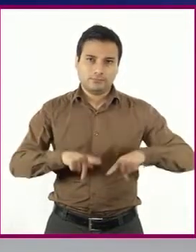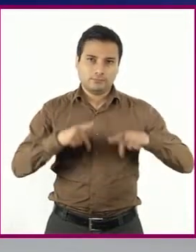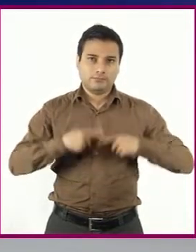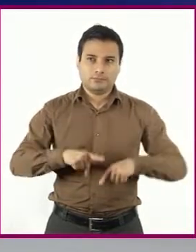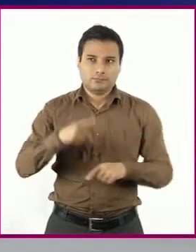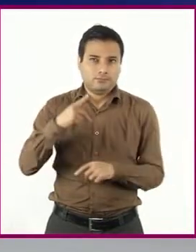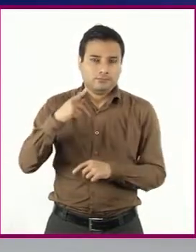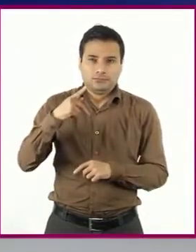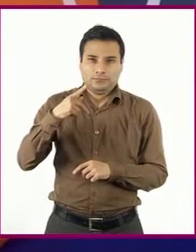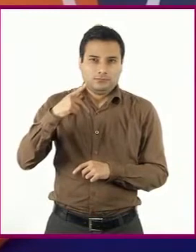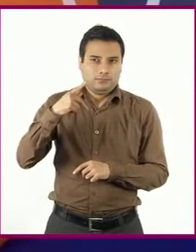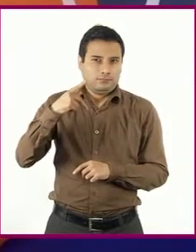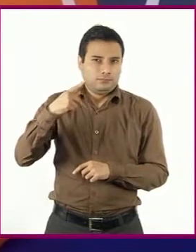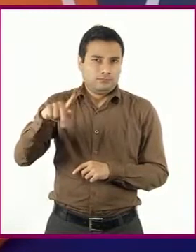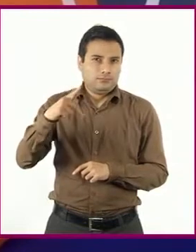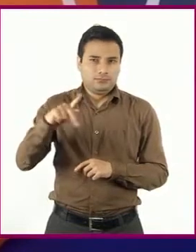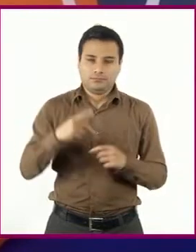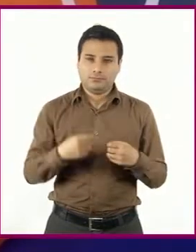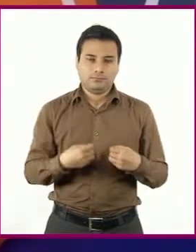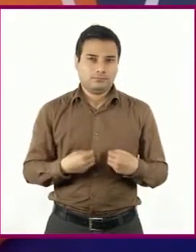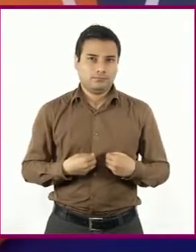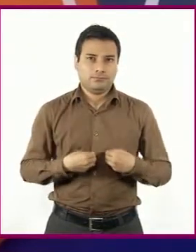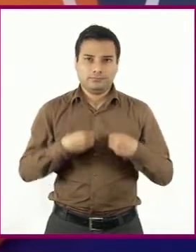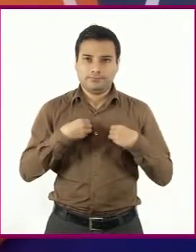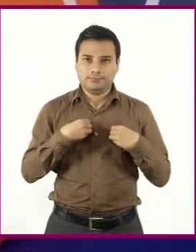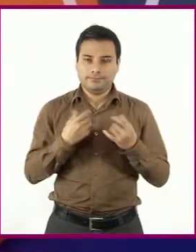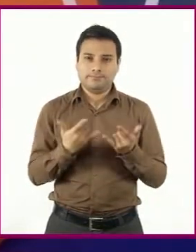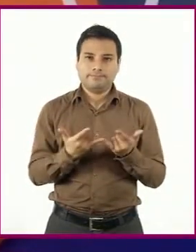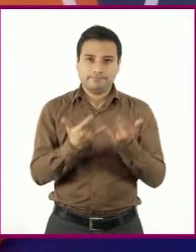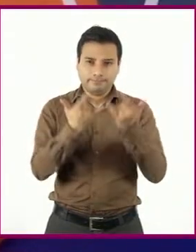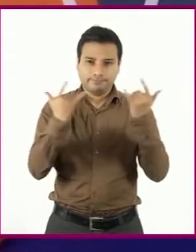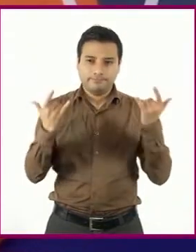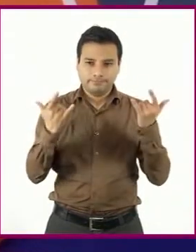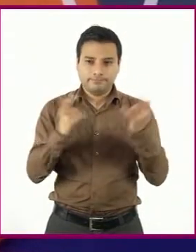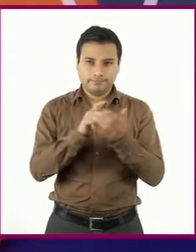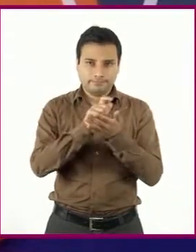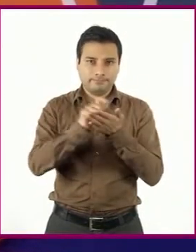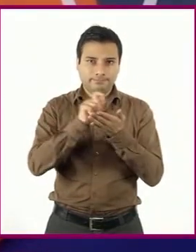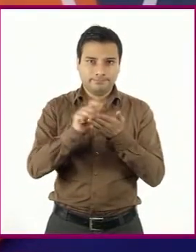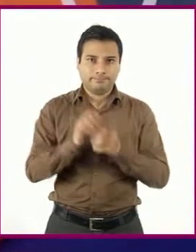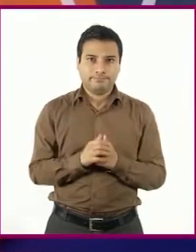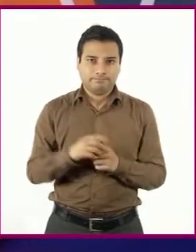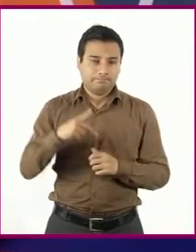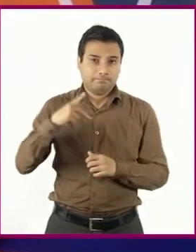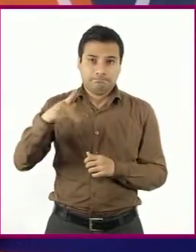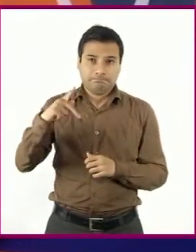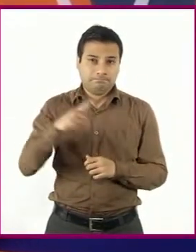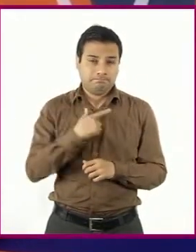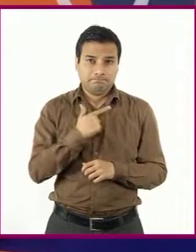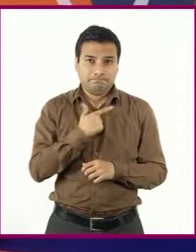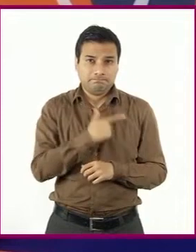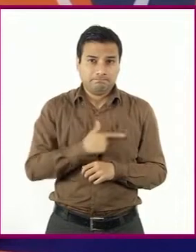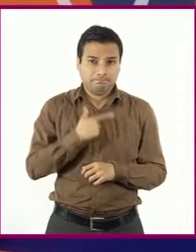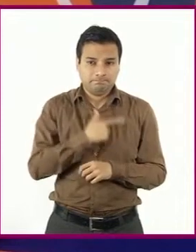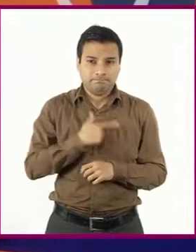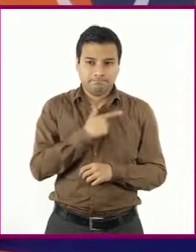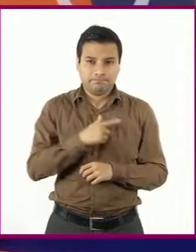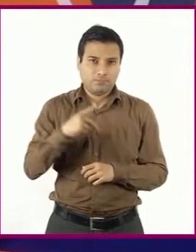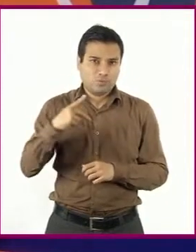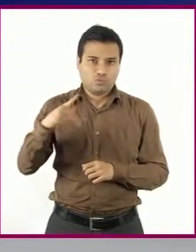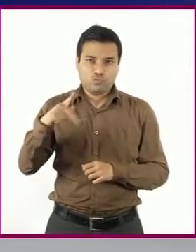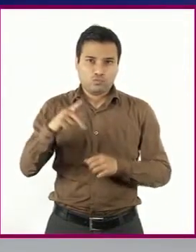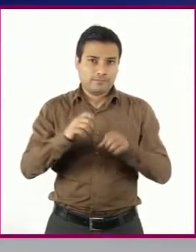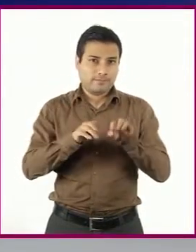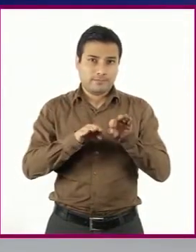información a nuestro alcance, así que debemos considerarlo una parte más de su trabajo de